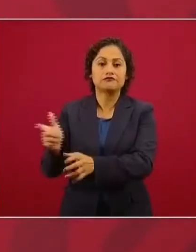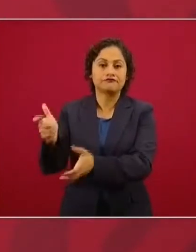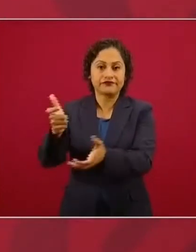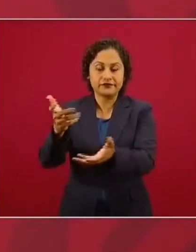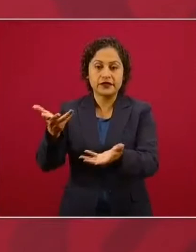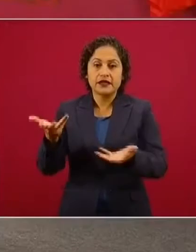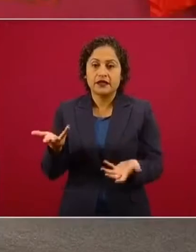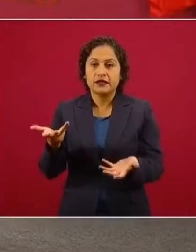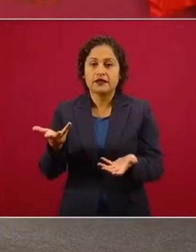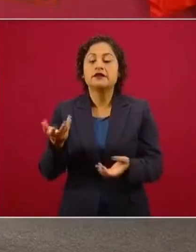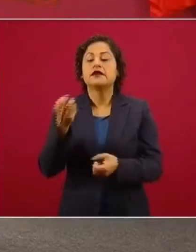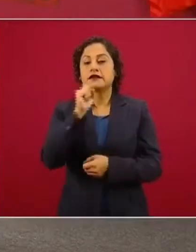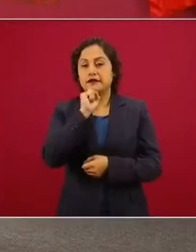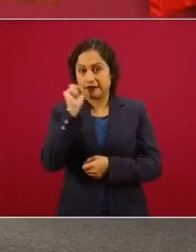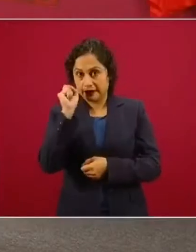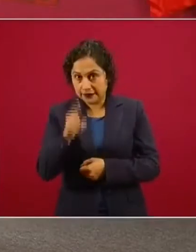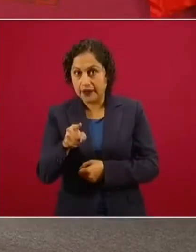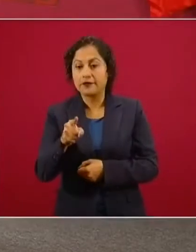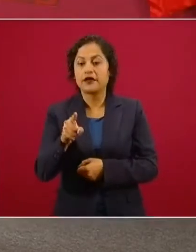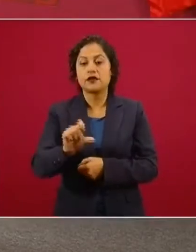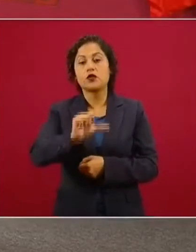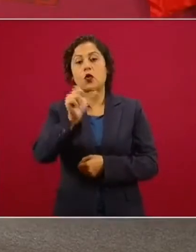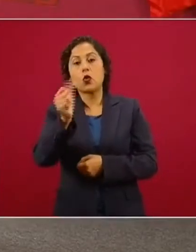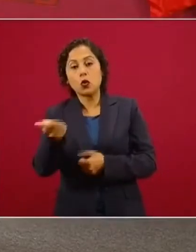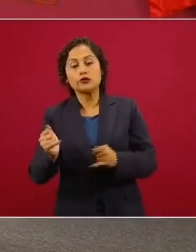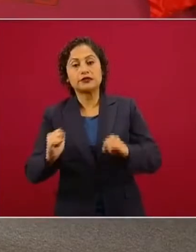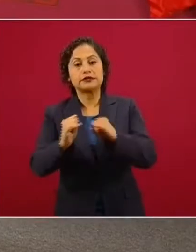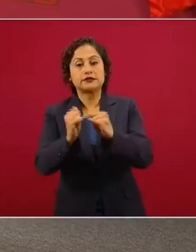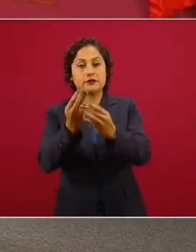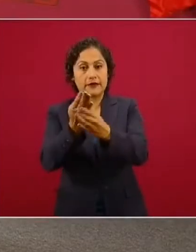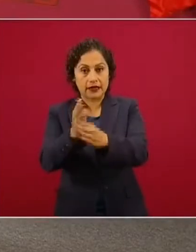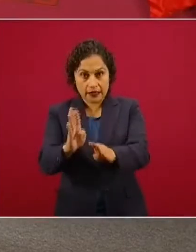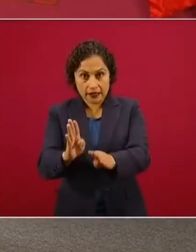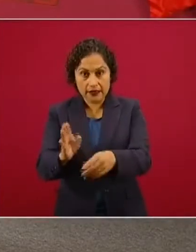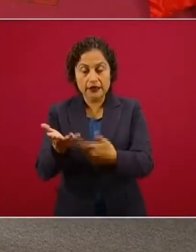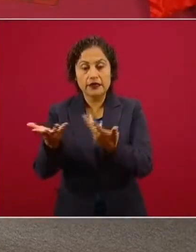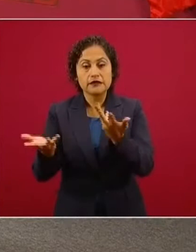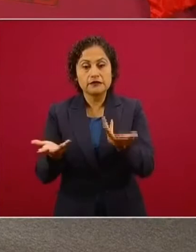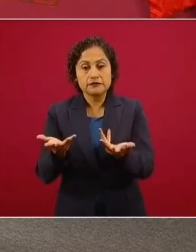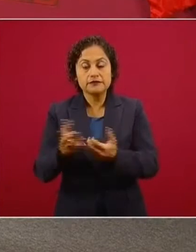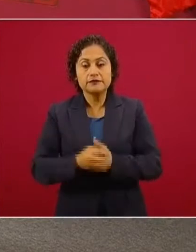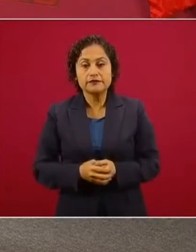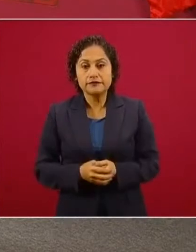los financieros, los